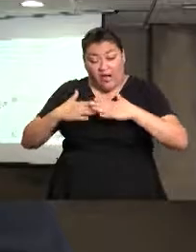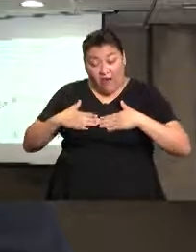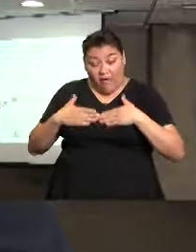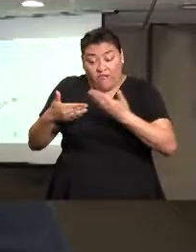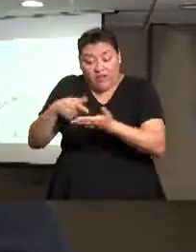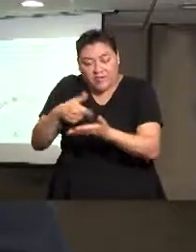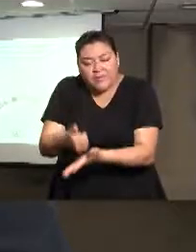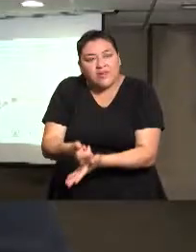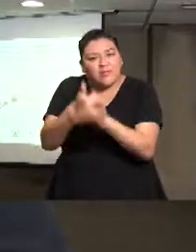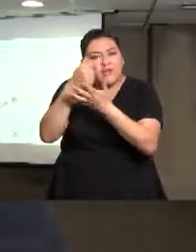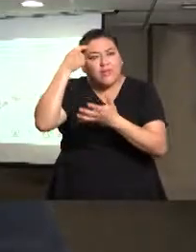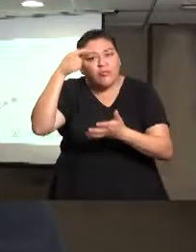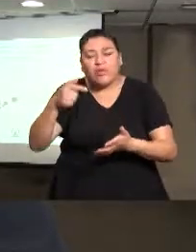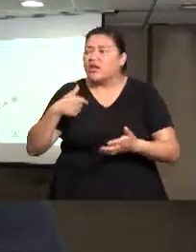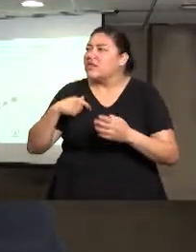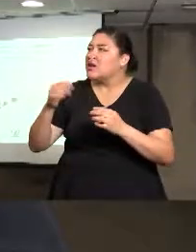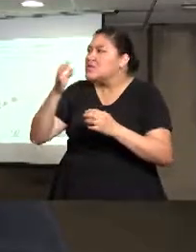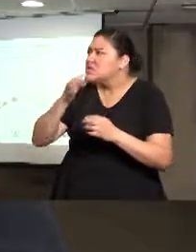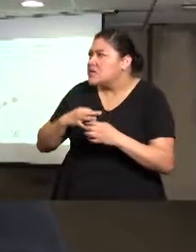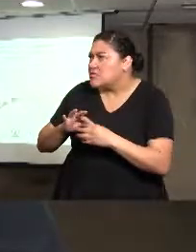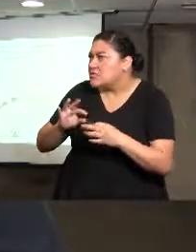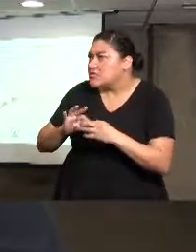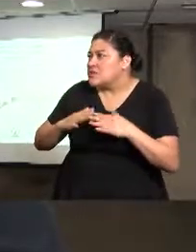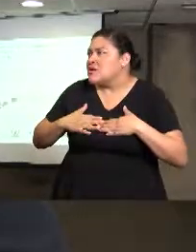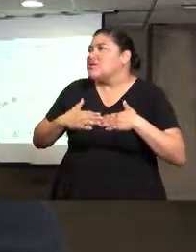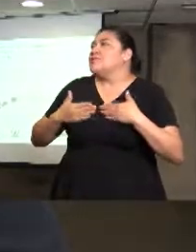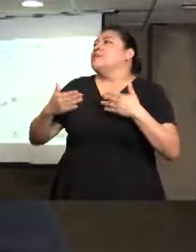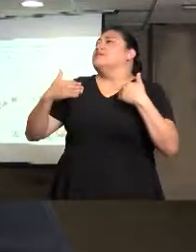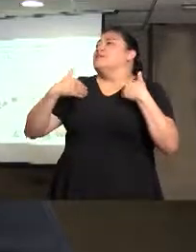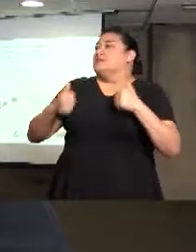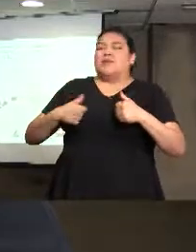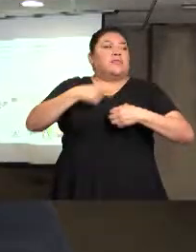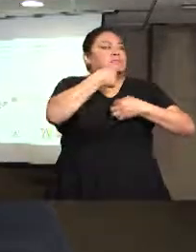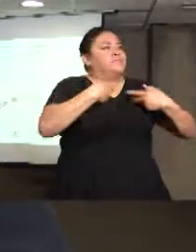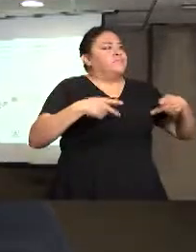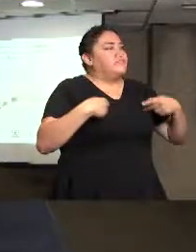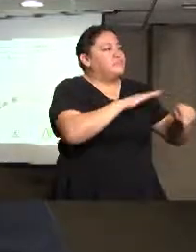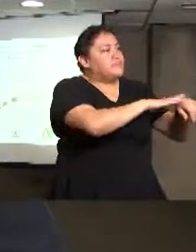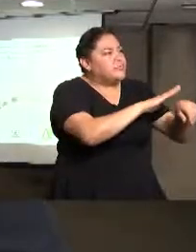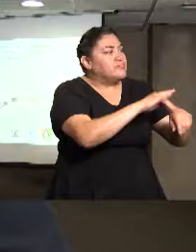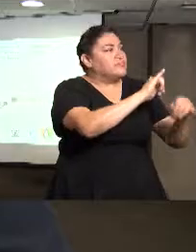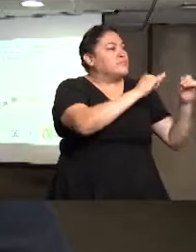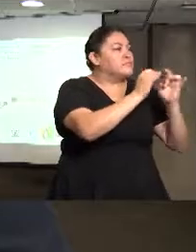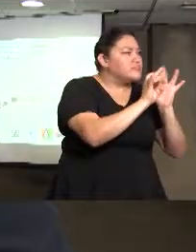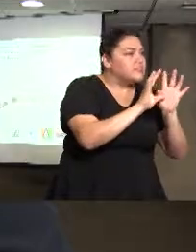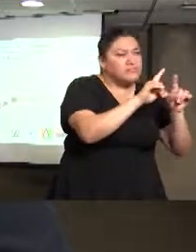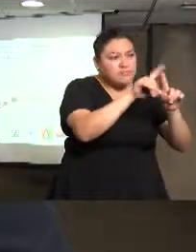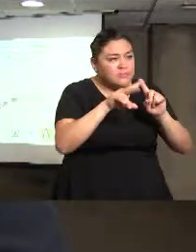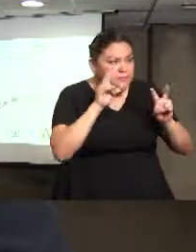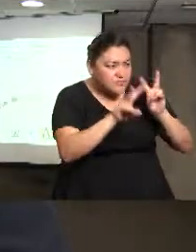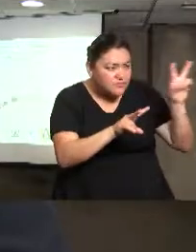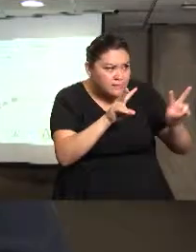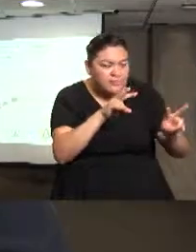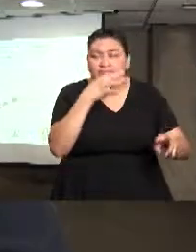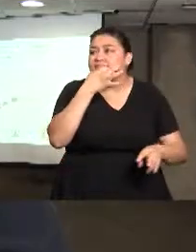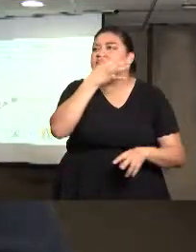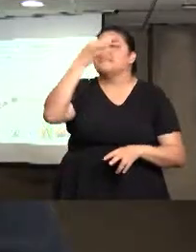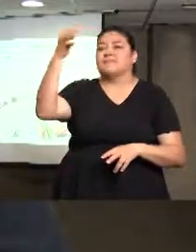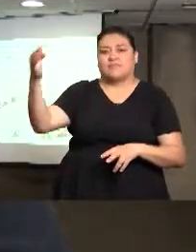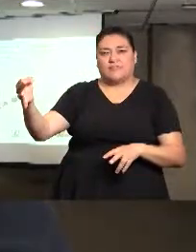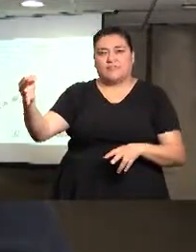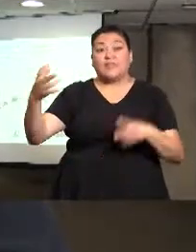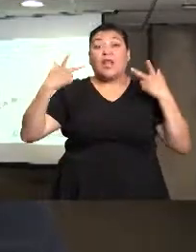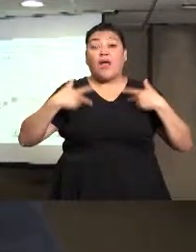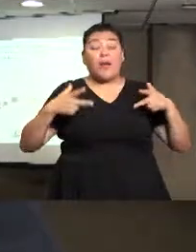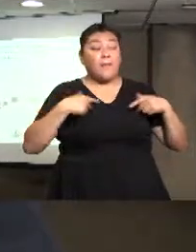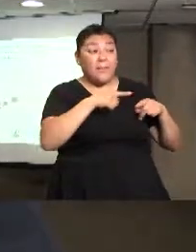organizaciones podemos tejer esa confianza para invitar a los ciudadanos que, igual que nosotros, necesitamos construirla para